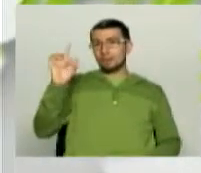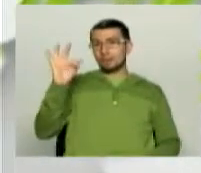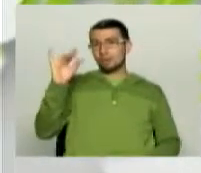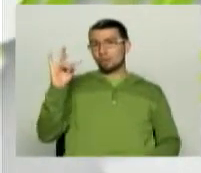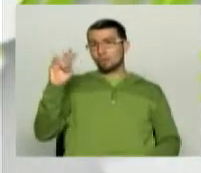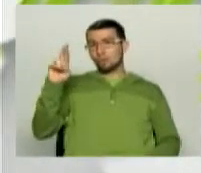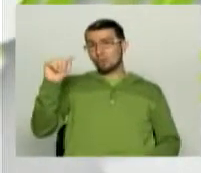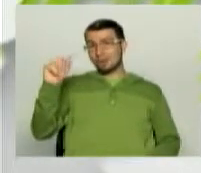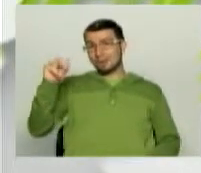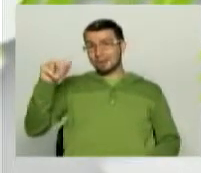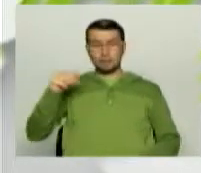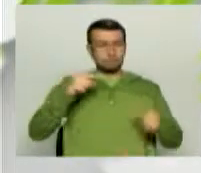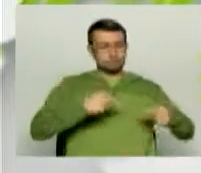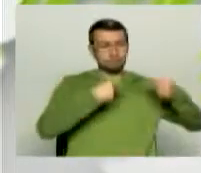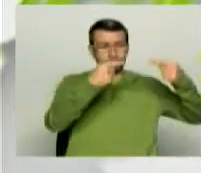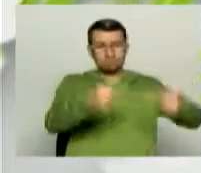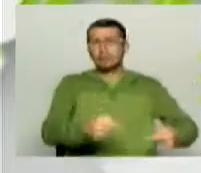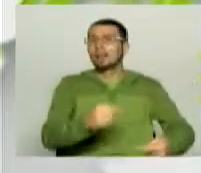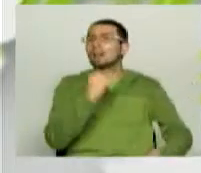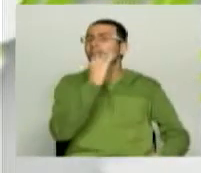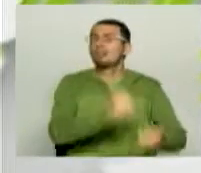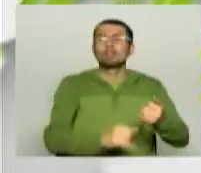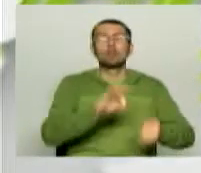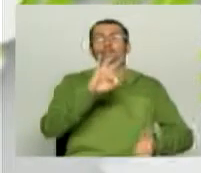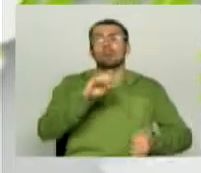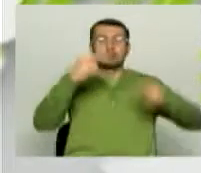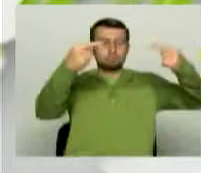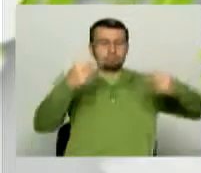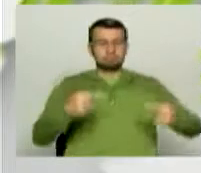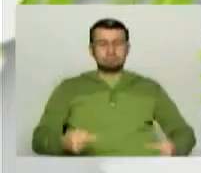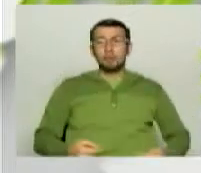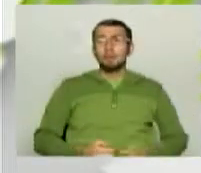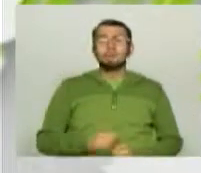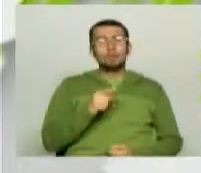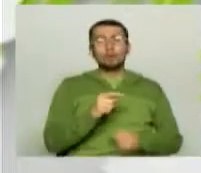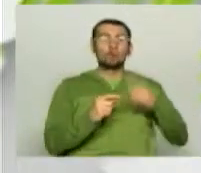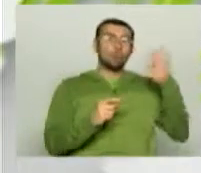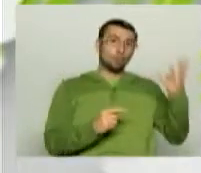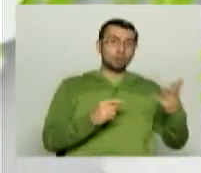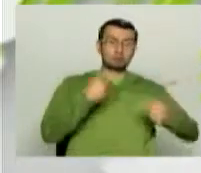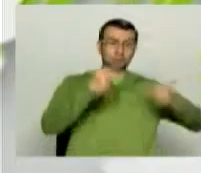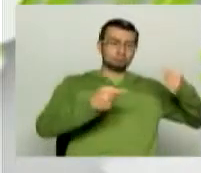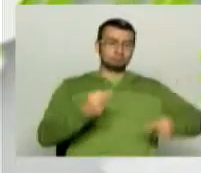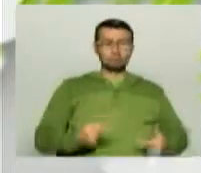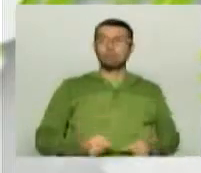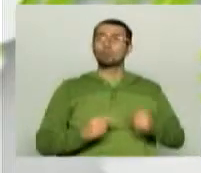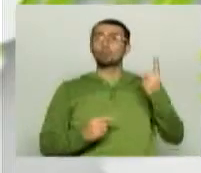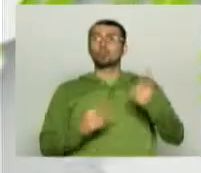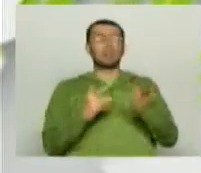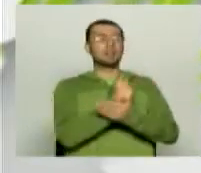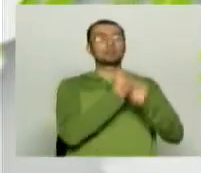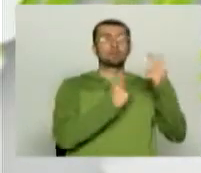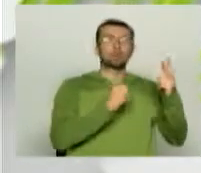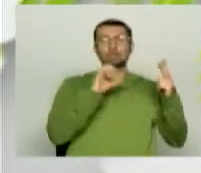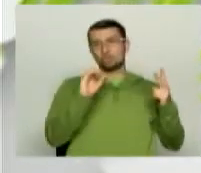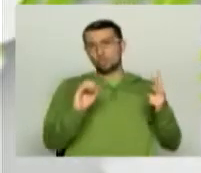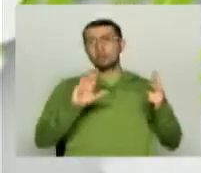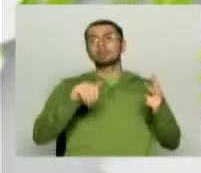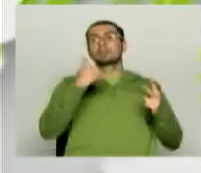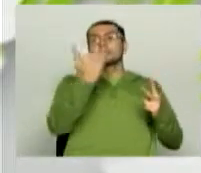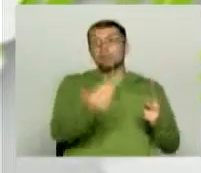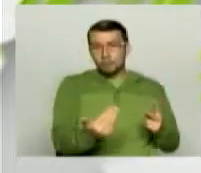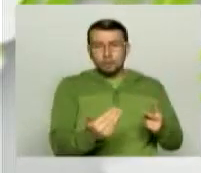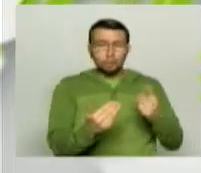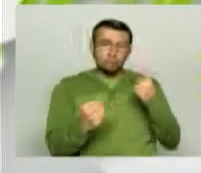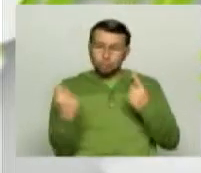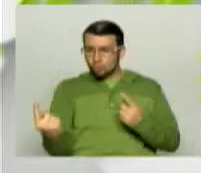llevó al equipo hasta octavos de final. Jugamos cuatro partidos, una victoria 2-0 contra Emiratos Árabes, una derrota por la mínima